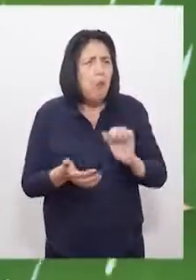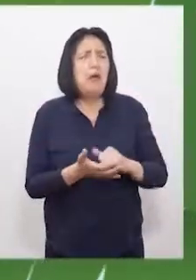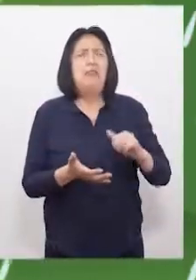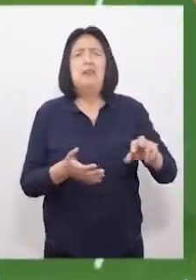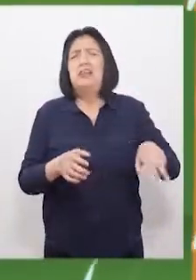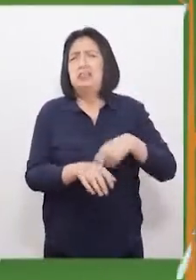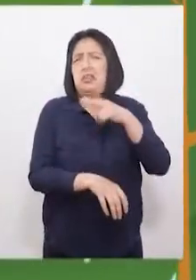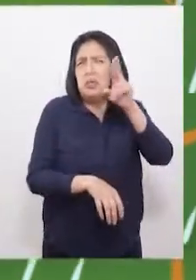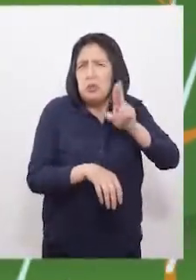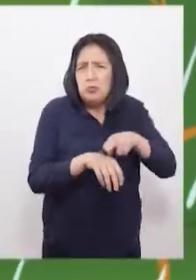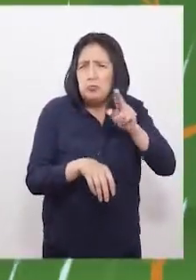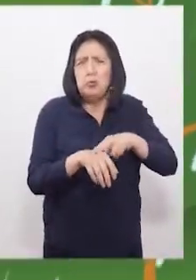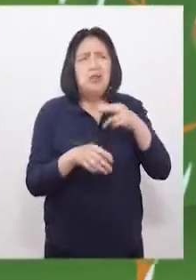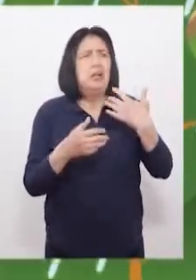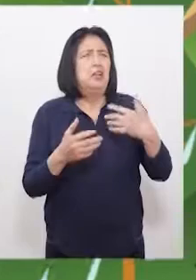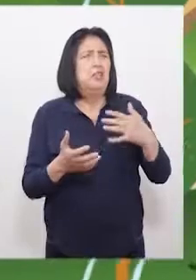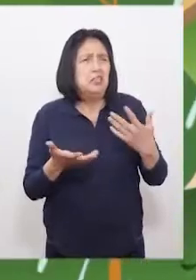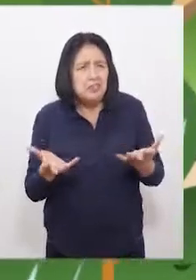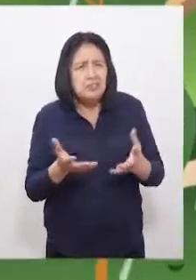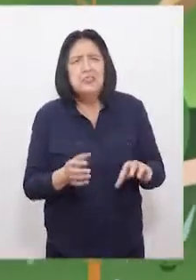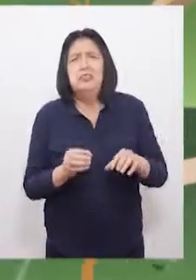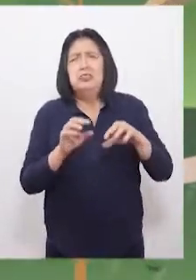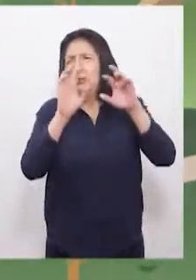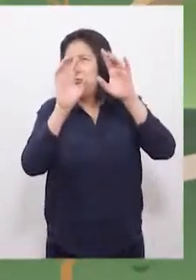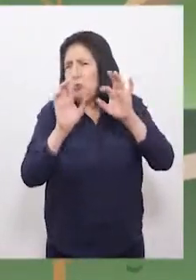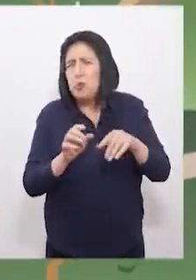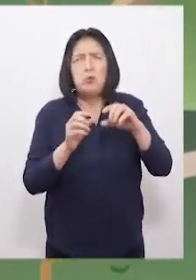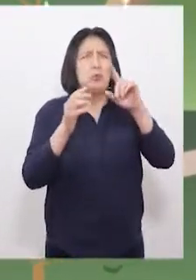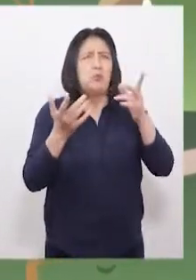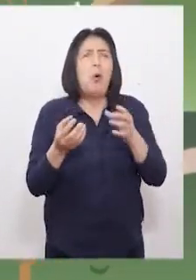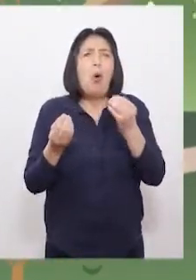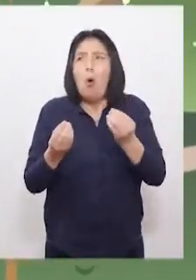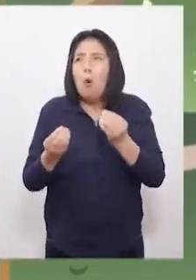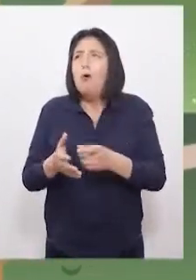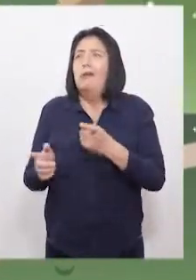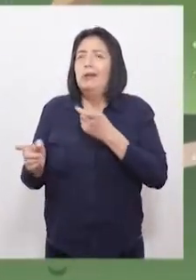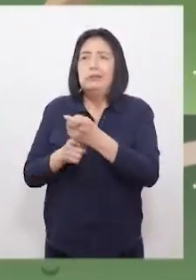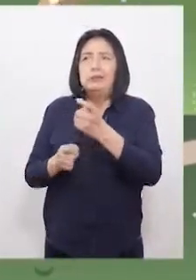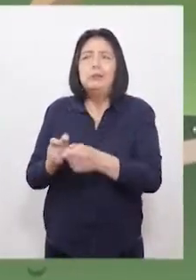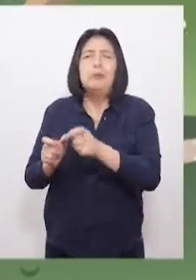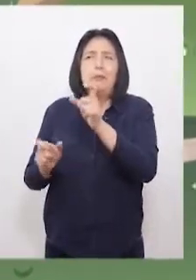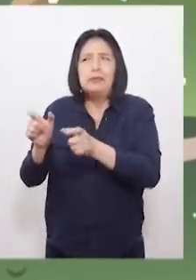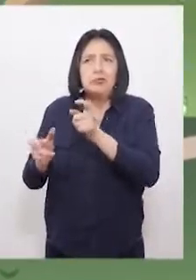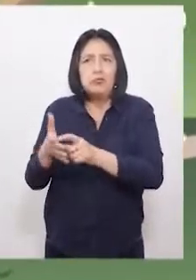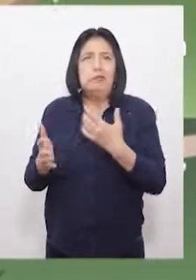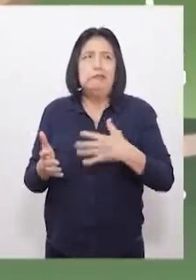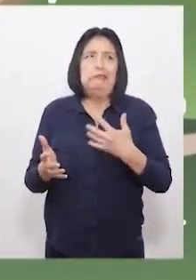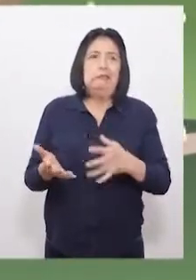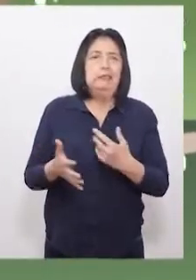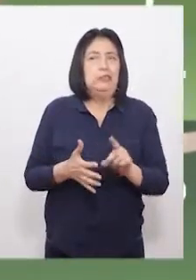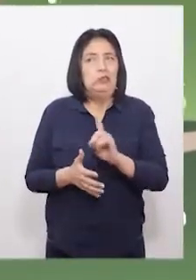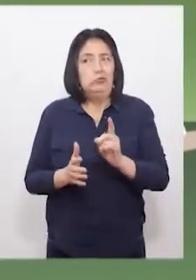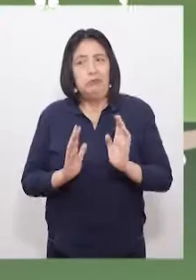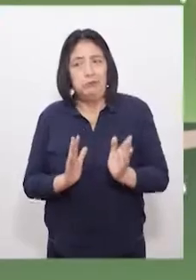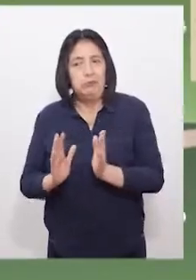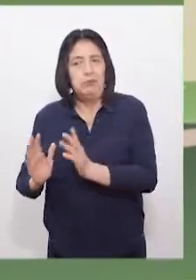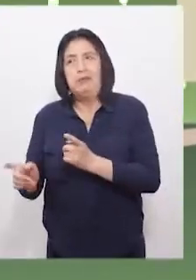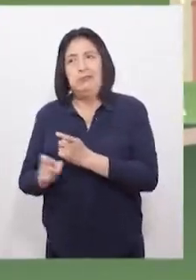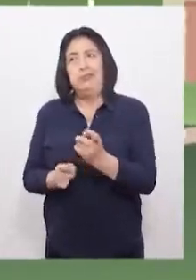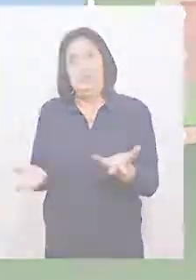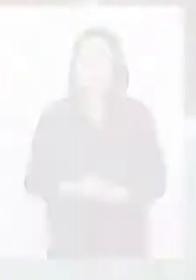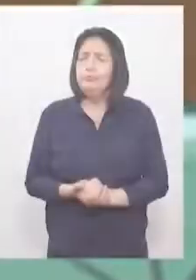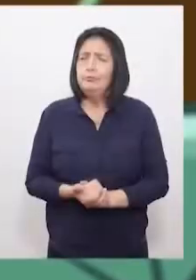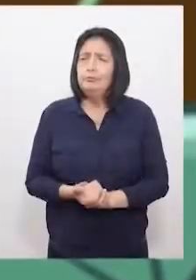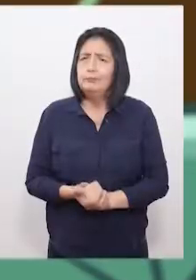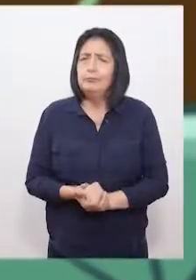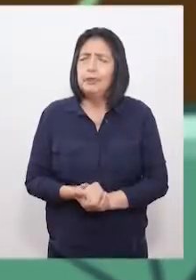fenómenos naturales u ocasionados por el hombre que nos puedan afectar si no estamos adecuadamente preparados.